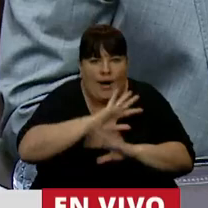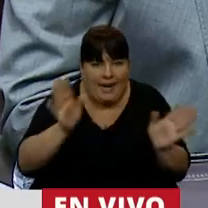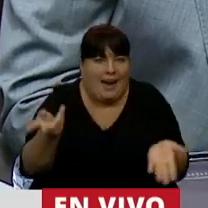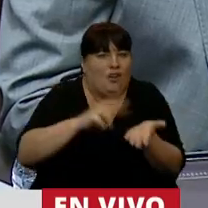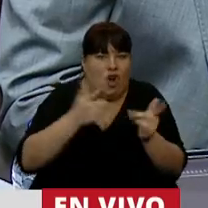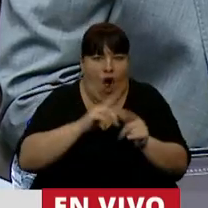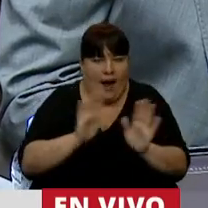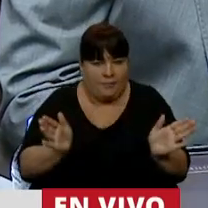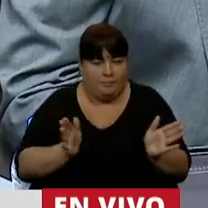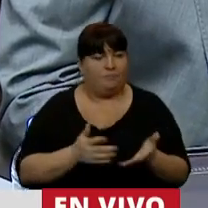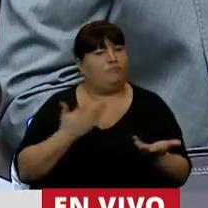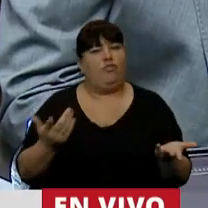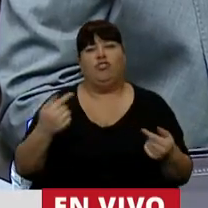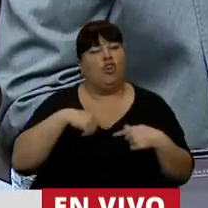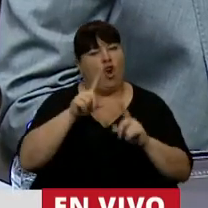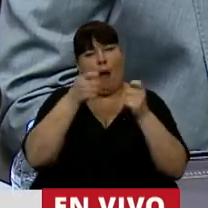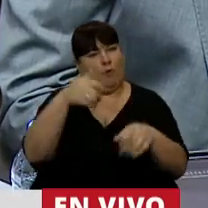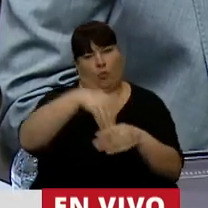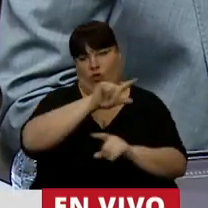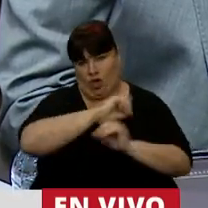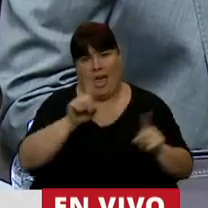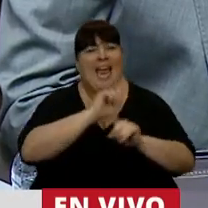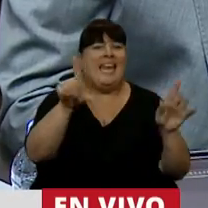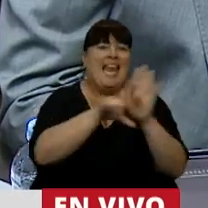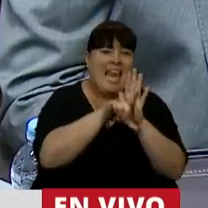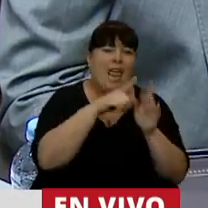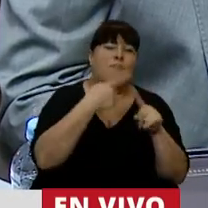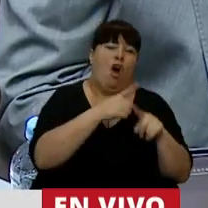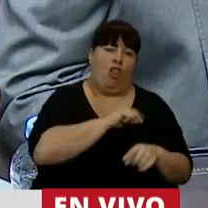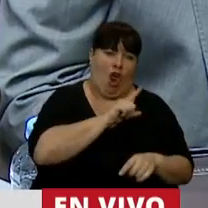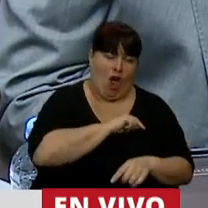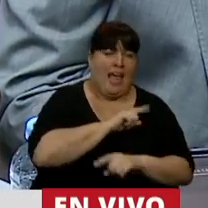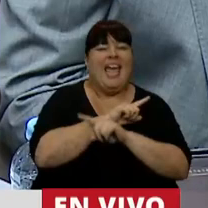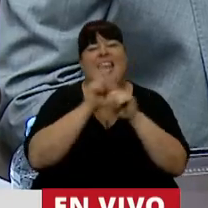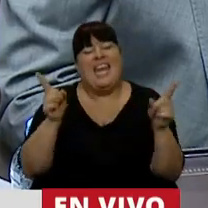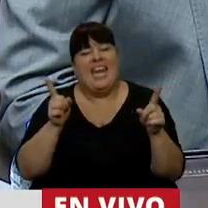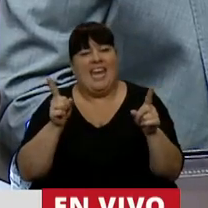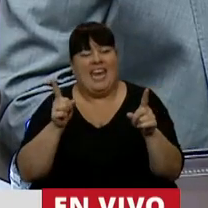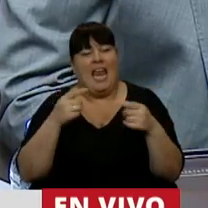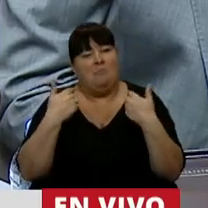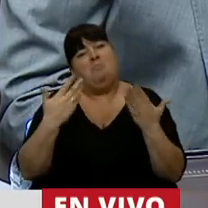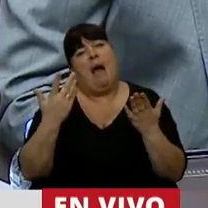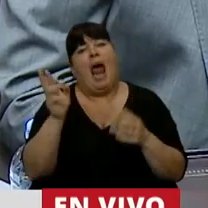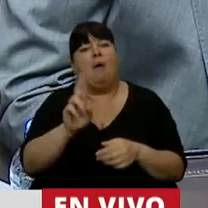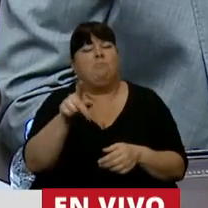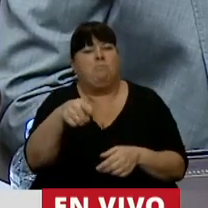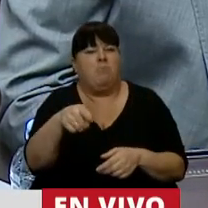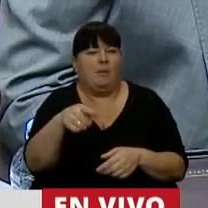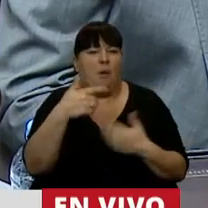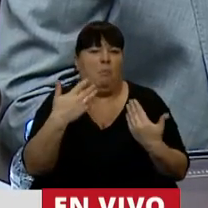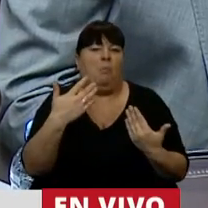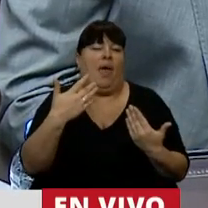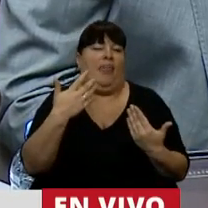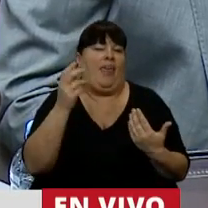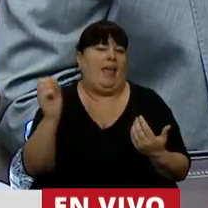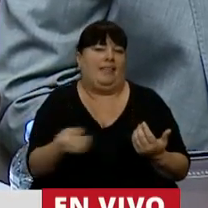Entonces, no cuenten con mi voto, ni para legalizar un dolor, ni para permitir que se